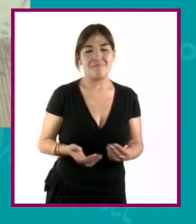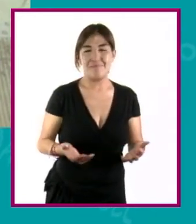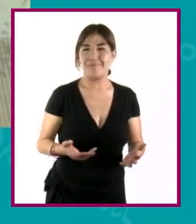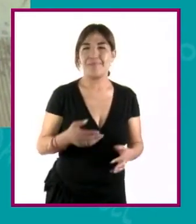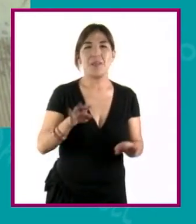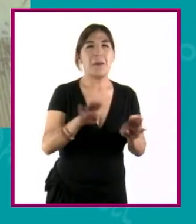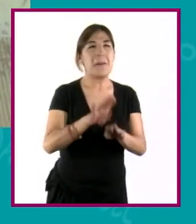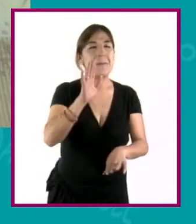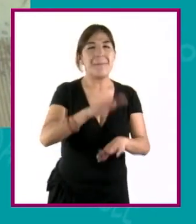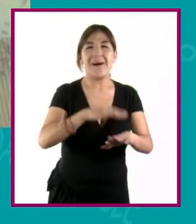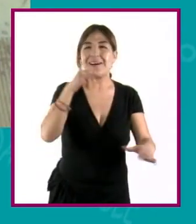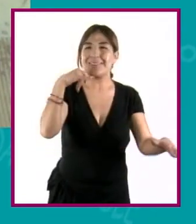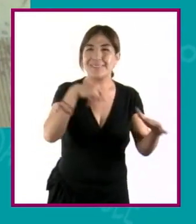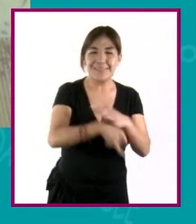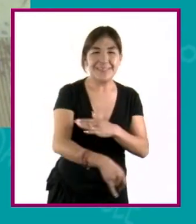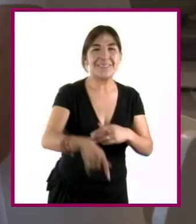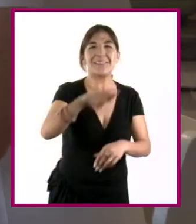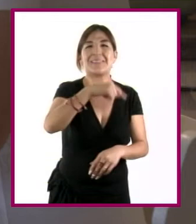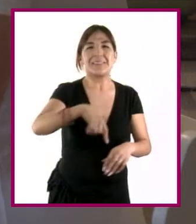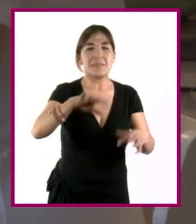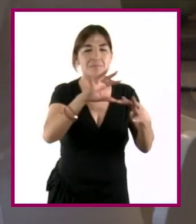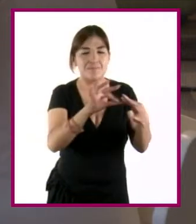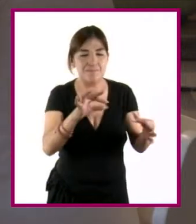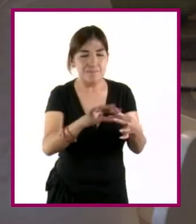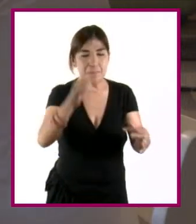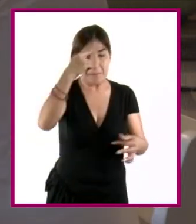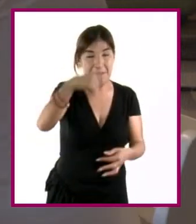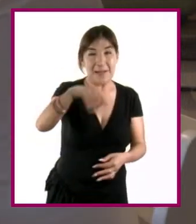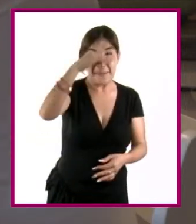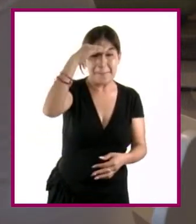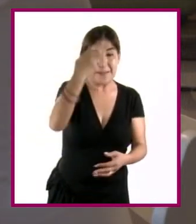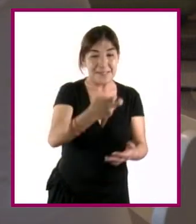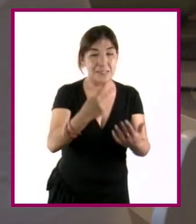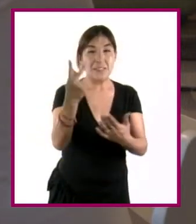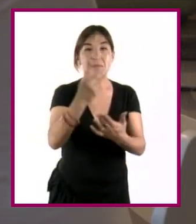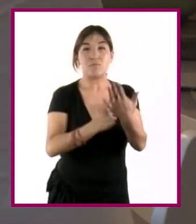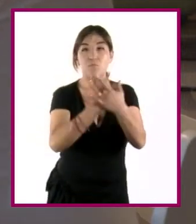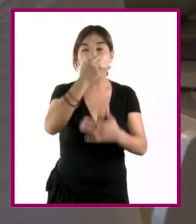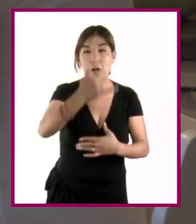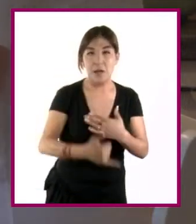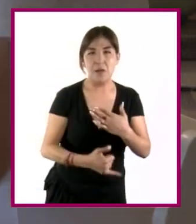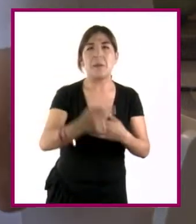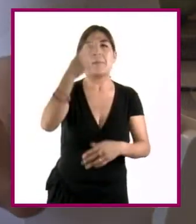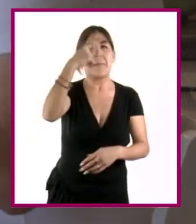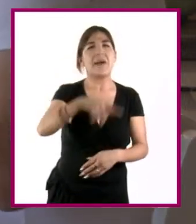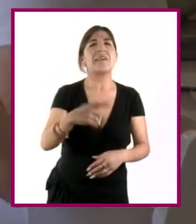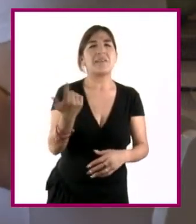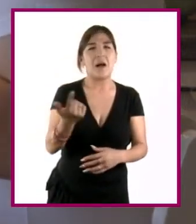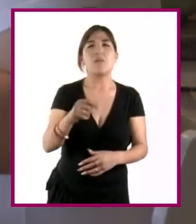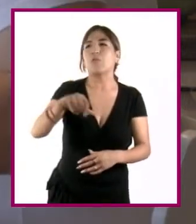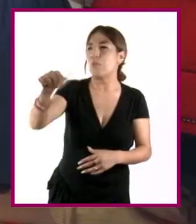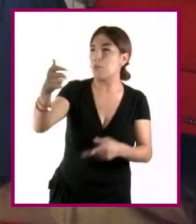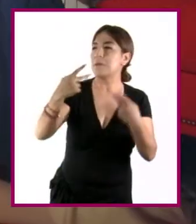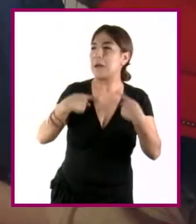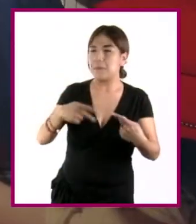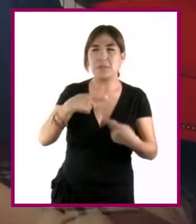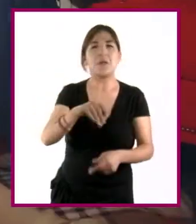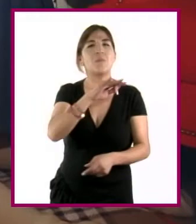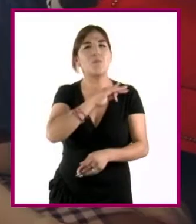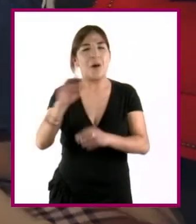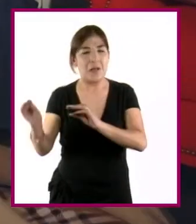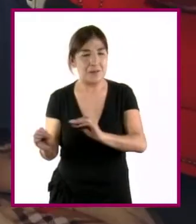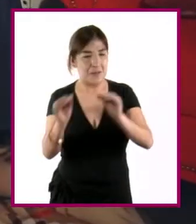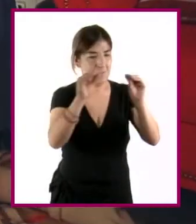y esa profundidad en la que uno piensa en un proyecto permita que la otra persona, las otras personas, se realicen